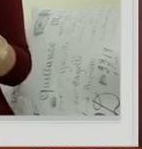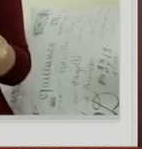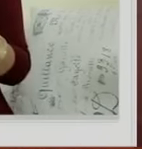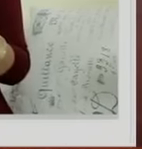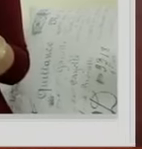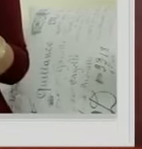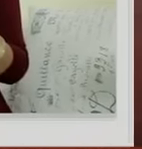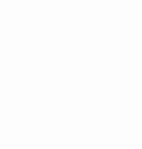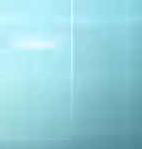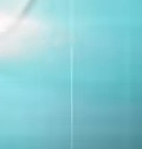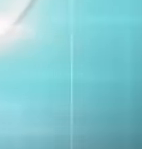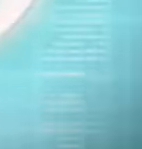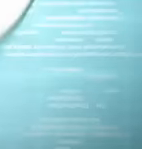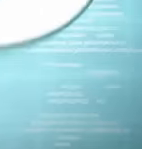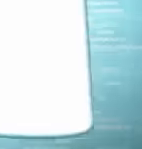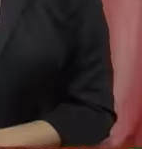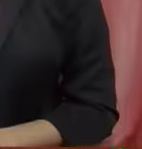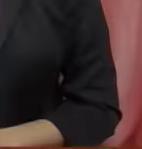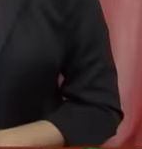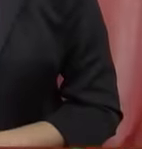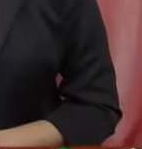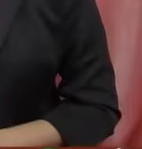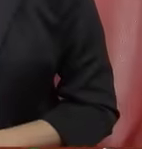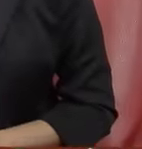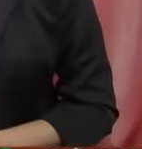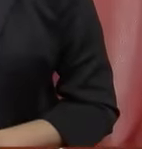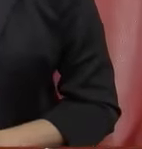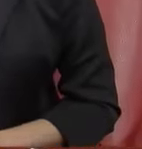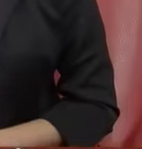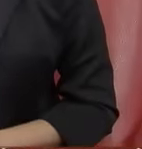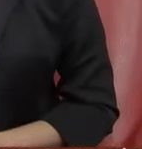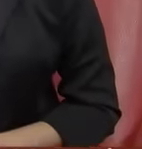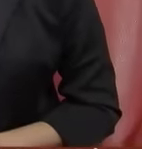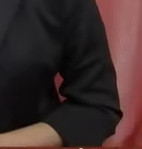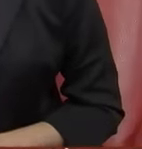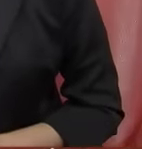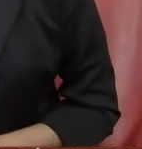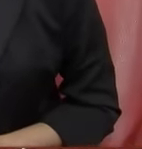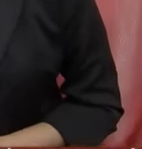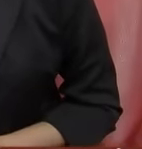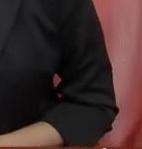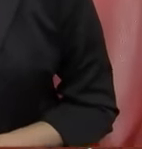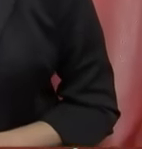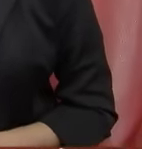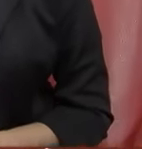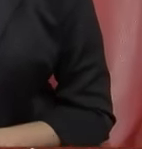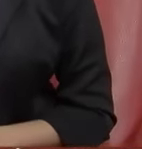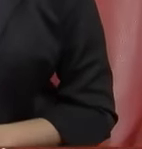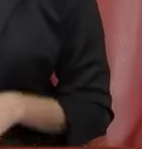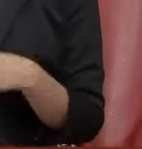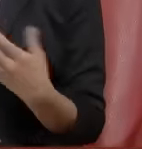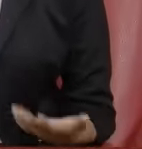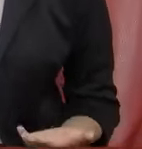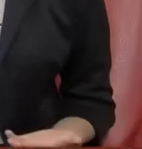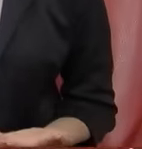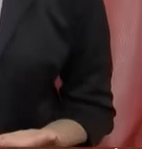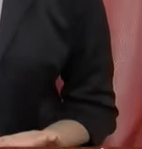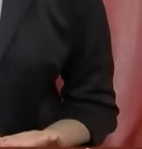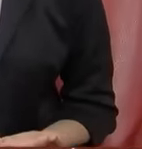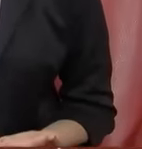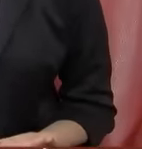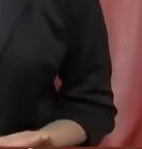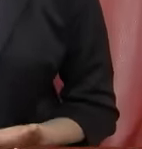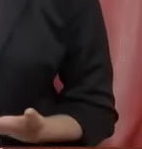supuesto, a través de las redes sociales Sobre todo Twitter Con el hashtag YouTube is over party Pues consideran la medida